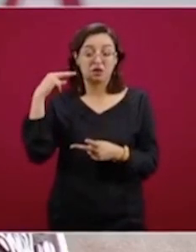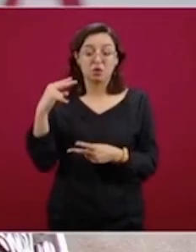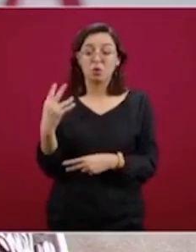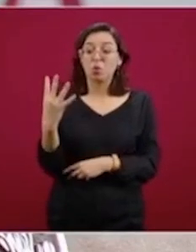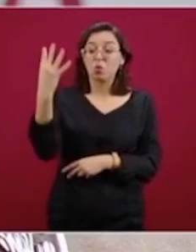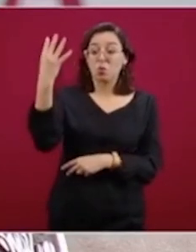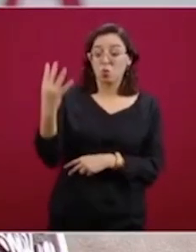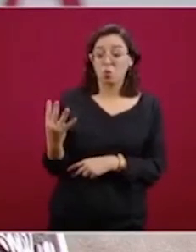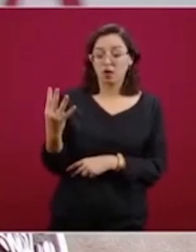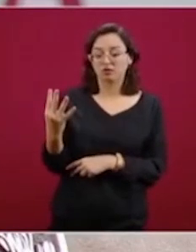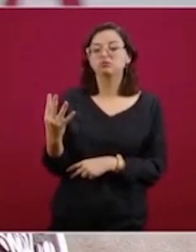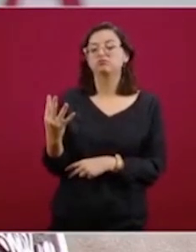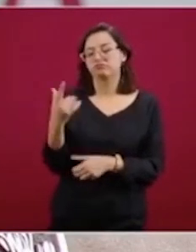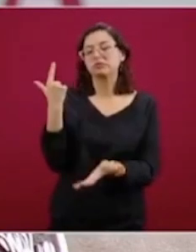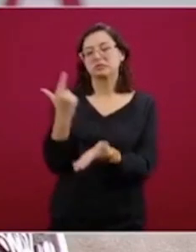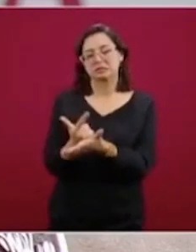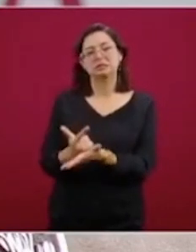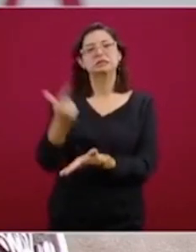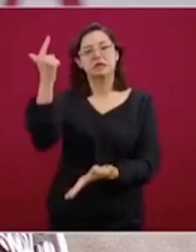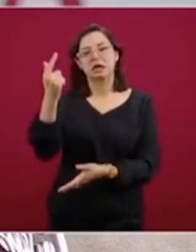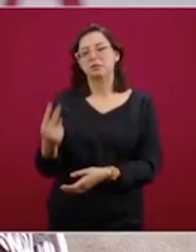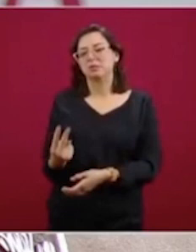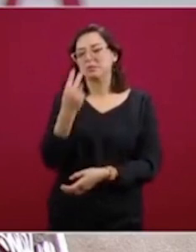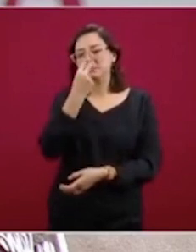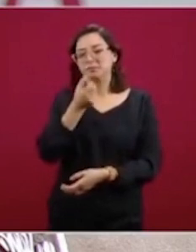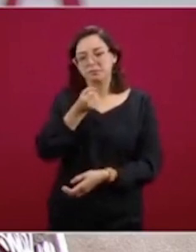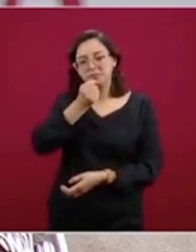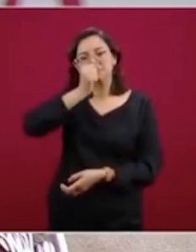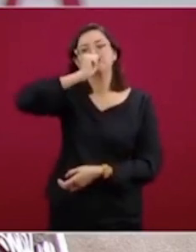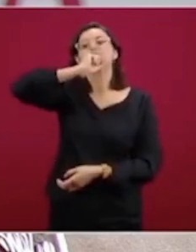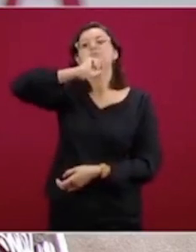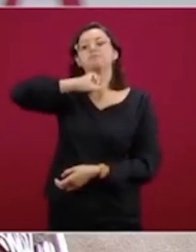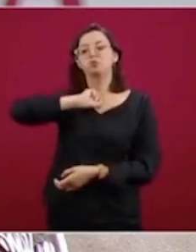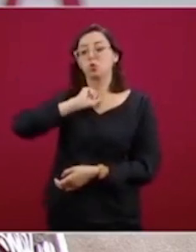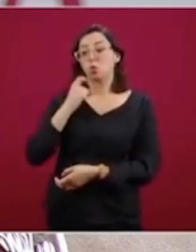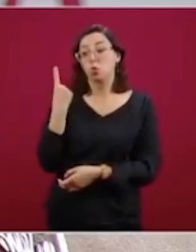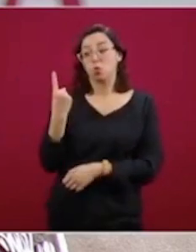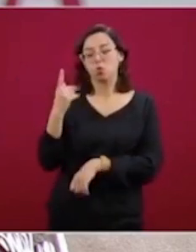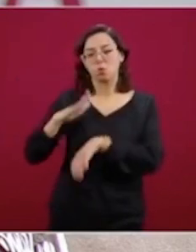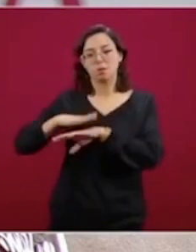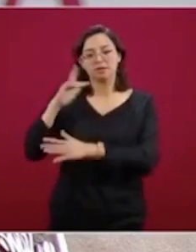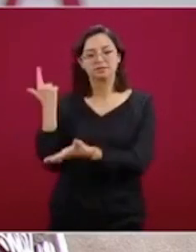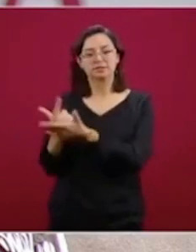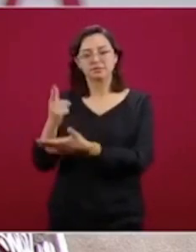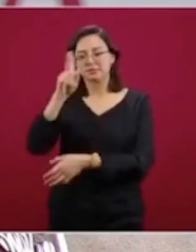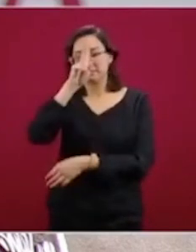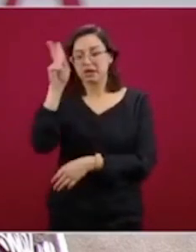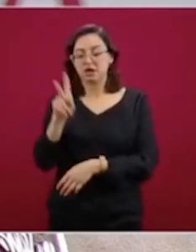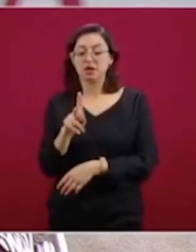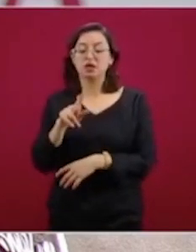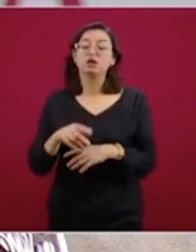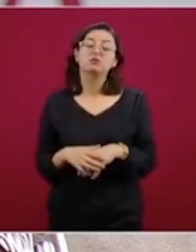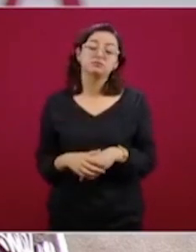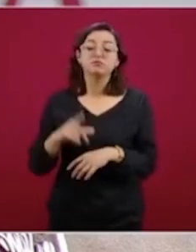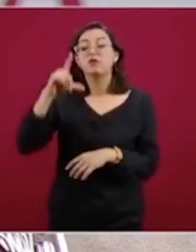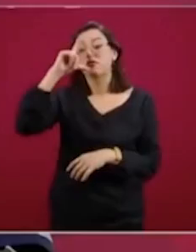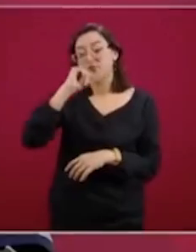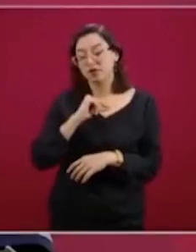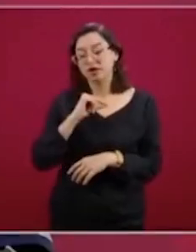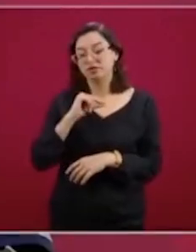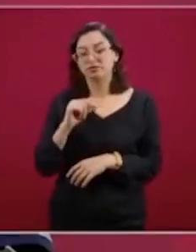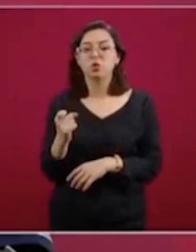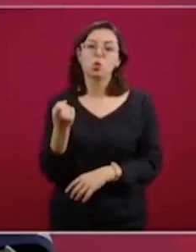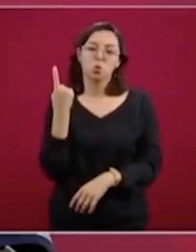intubados, que sí, uno de ellos está un poco delicado y ha fallecido un elemento en